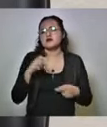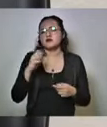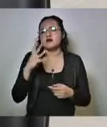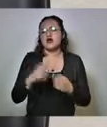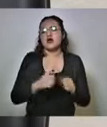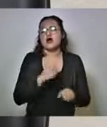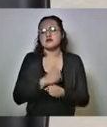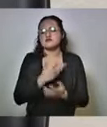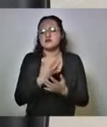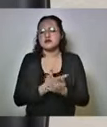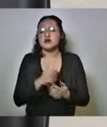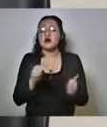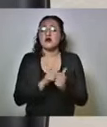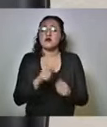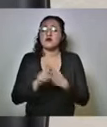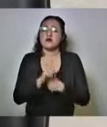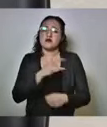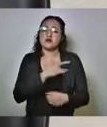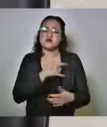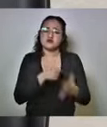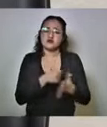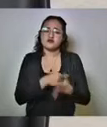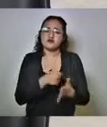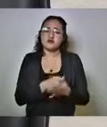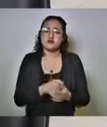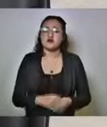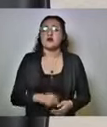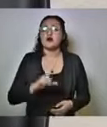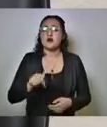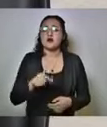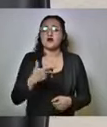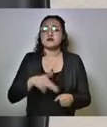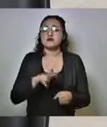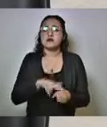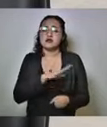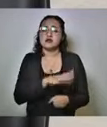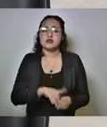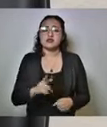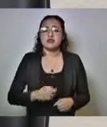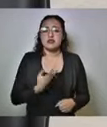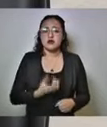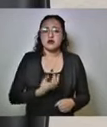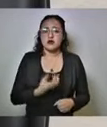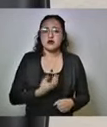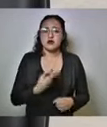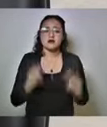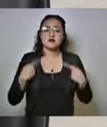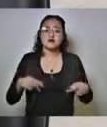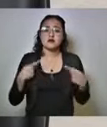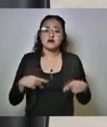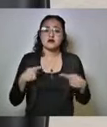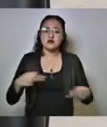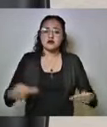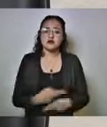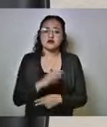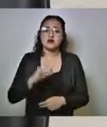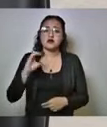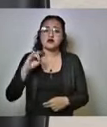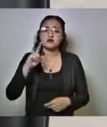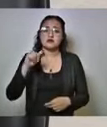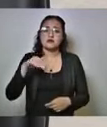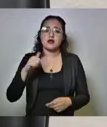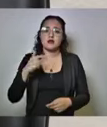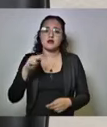de edad, masculino, con hipertensión. En el Hospital General de Tehuacán, una persona residente de Cozamalua,